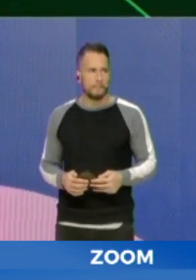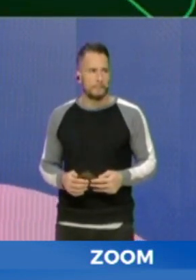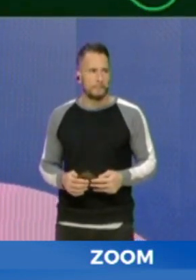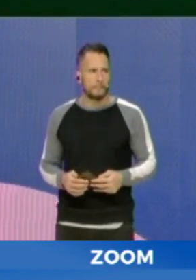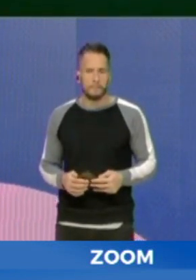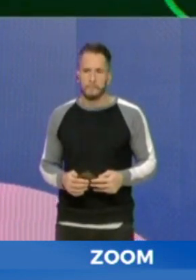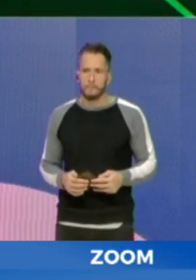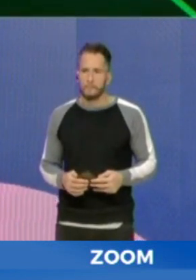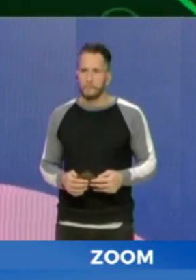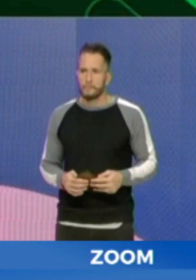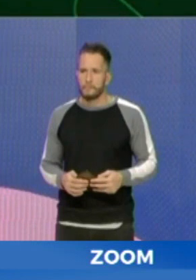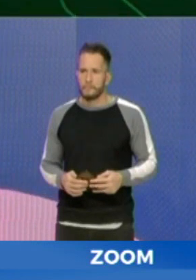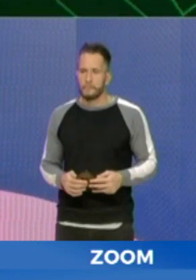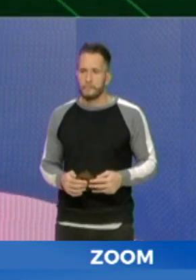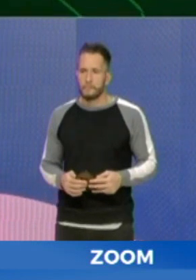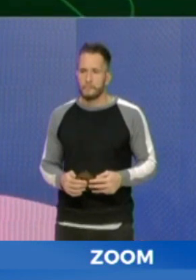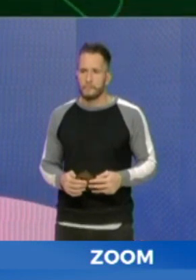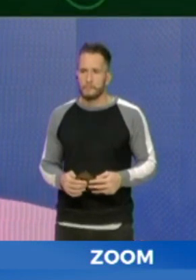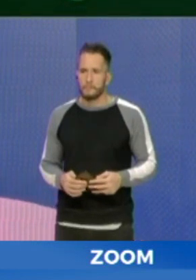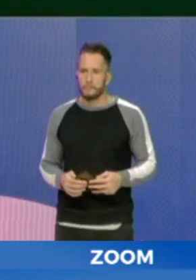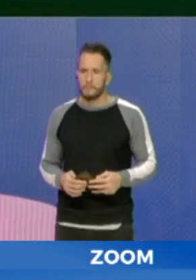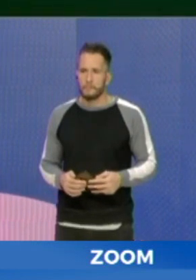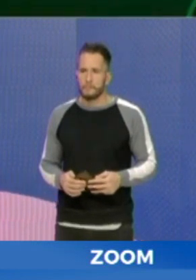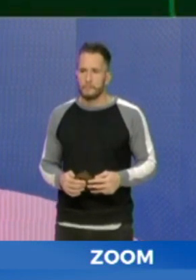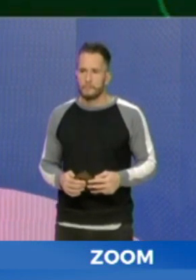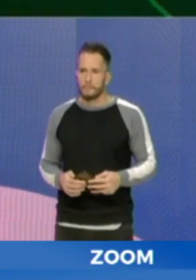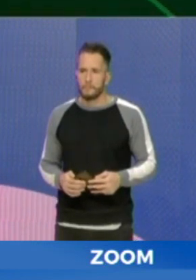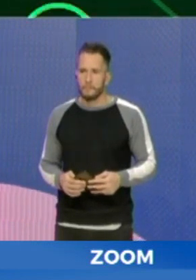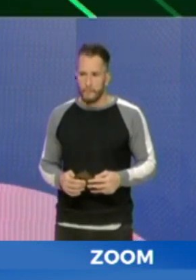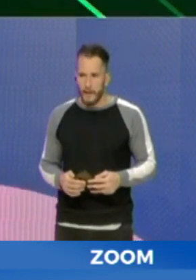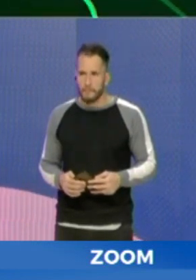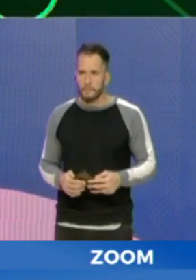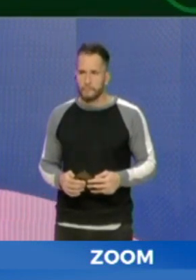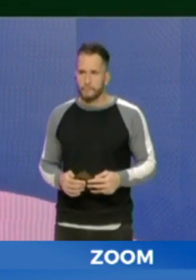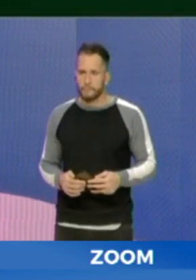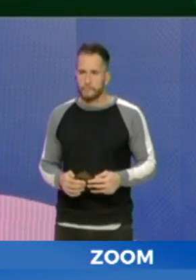foto que ves ahí en pantalla es el hogar La Providencia en su totalidad.